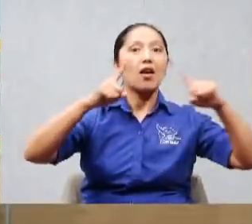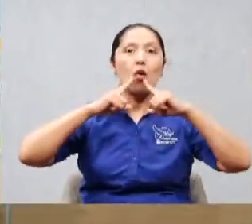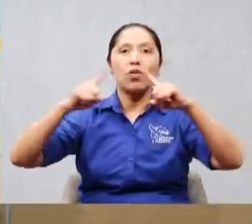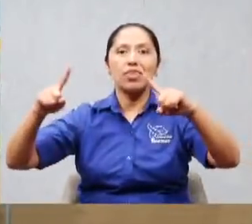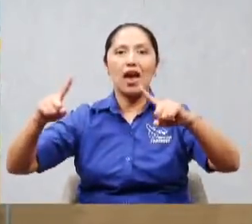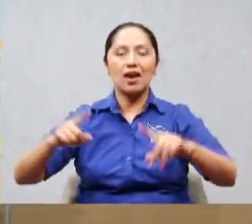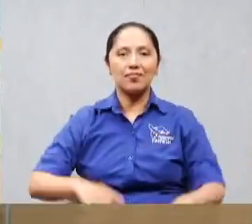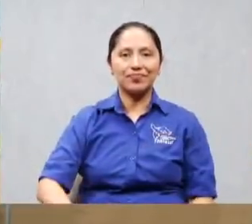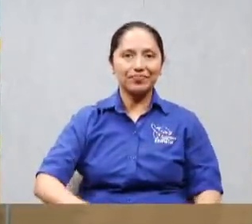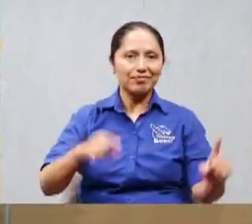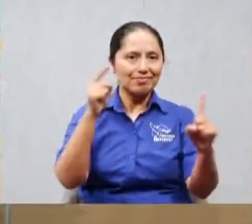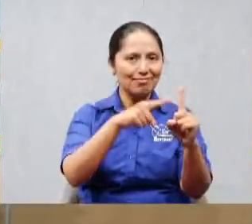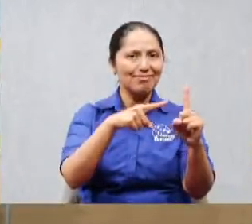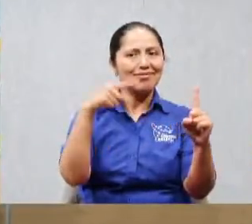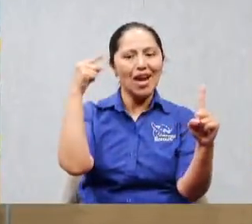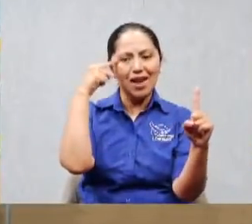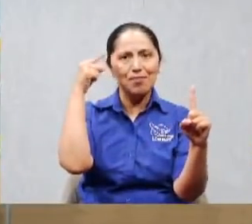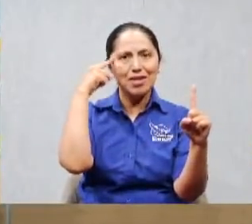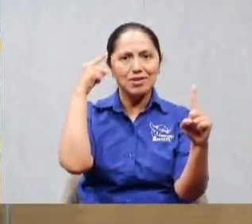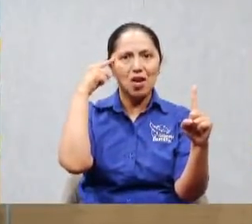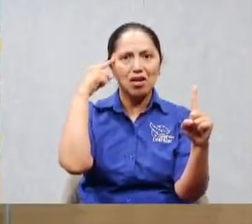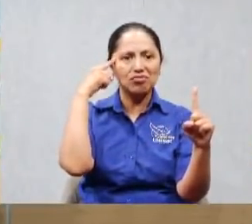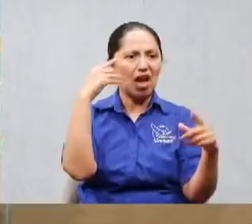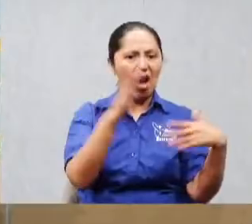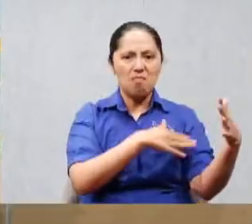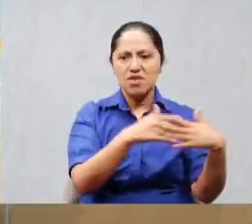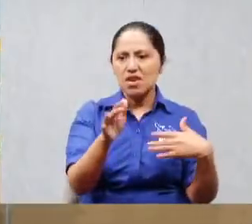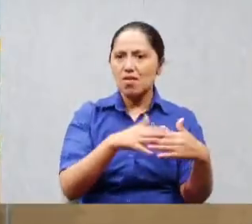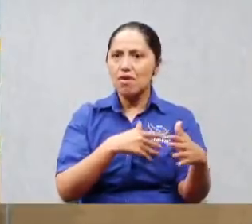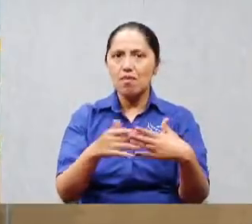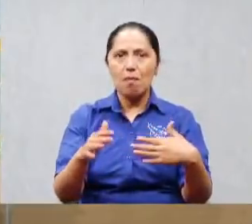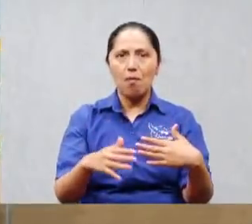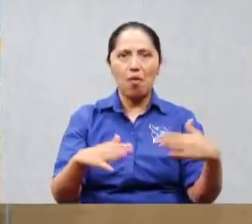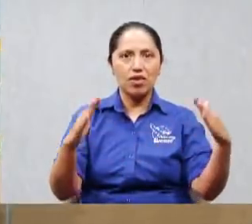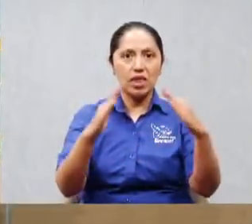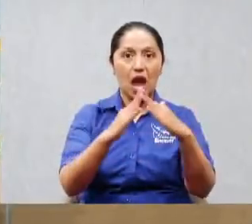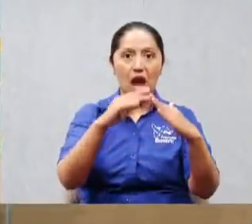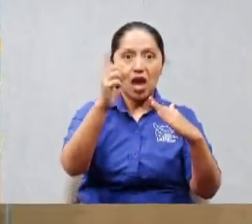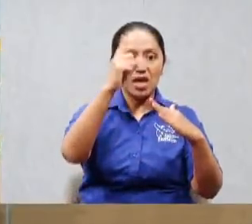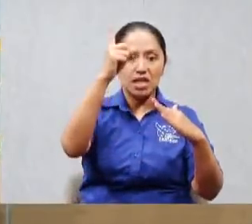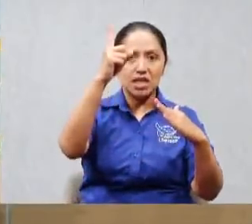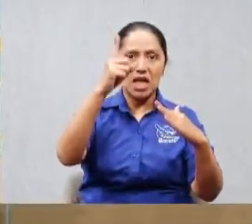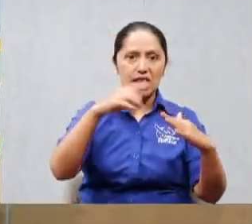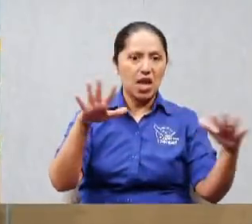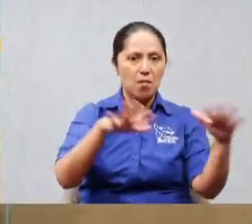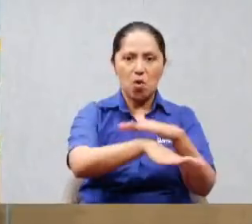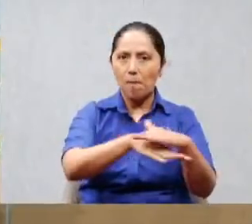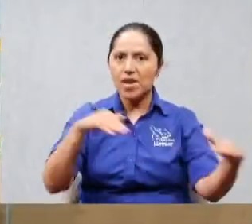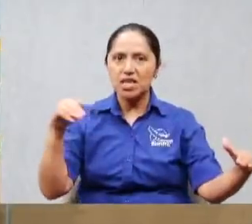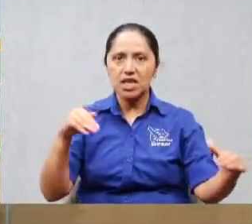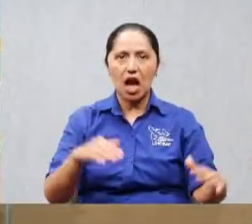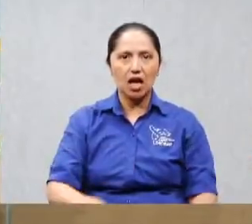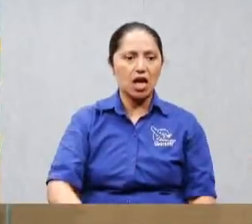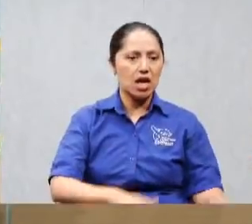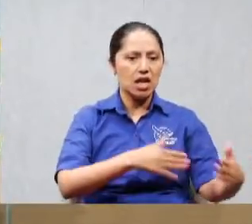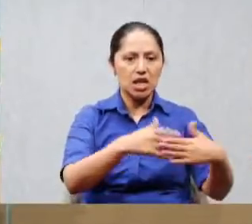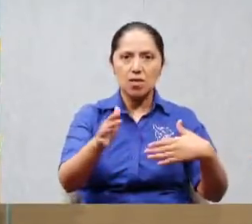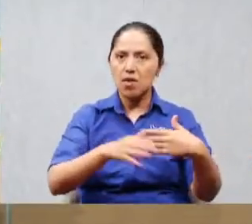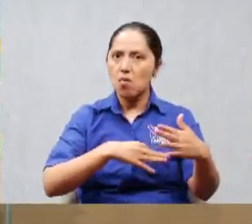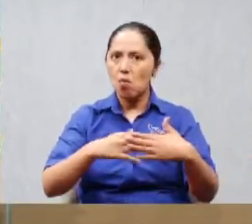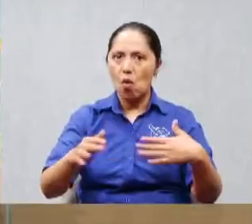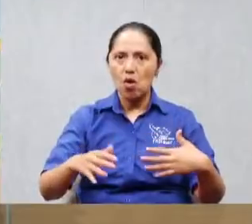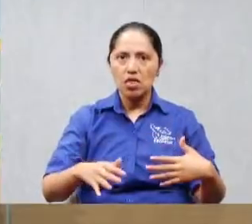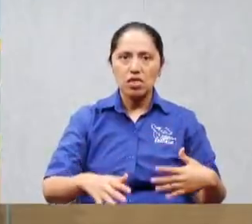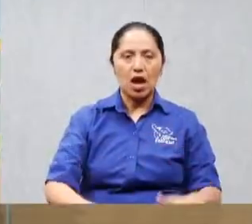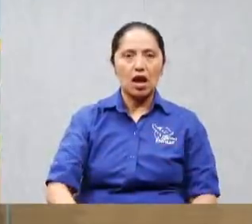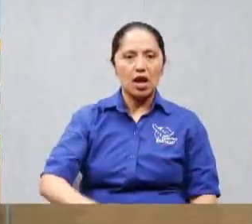lo que él pensó a mí que me importa si me echan ni la sinagoga que me importa si me quitan el privilegio que me importa si me quitan el chance mi hija se